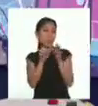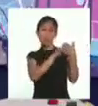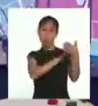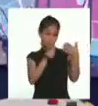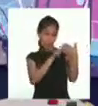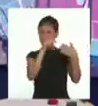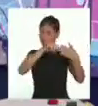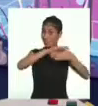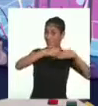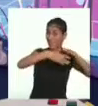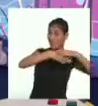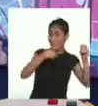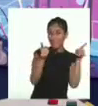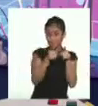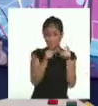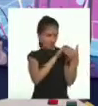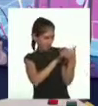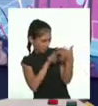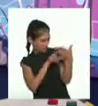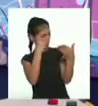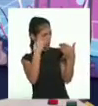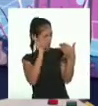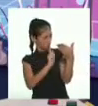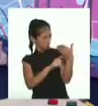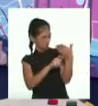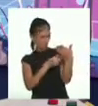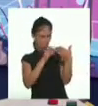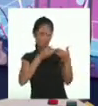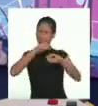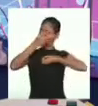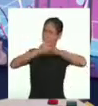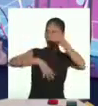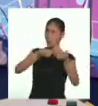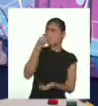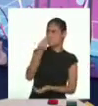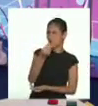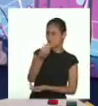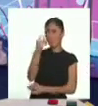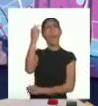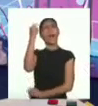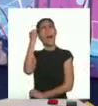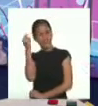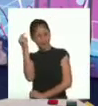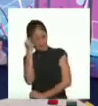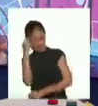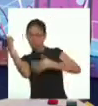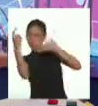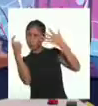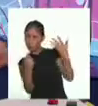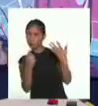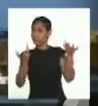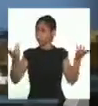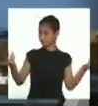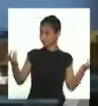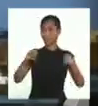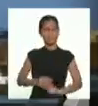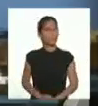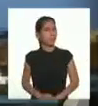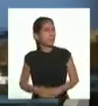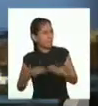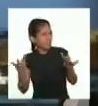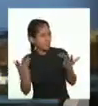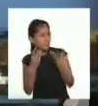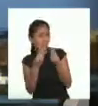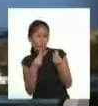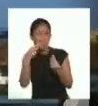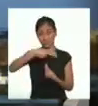cuando leemos esta leyenda y pensamos en por qué la cuentan, se nos ocurren posibles explicaciones. Es decir,